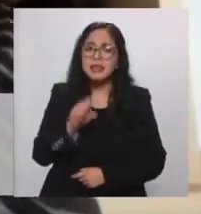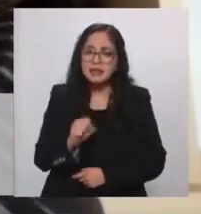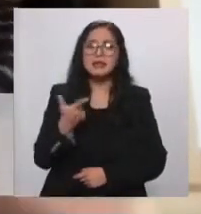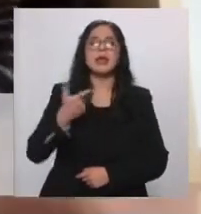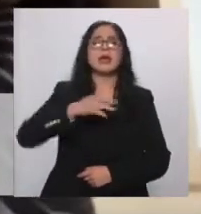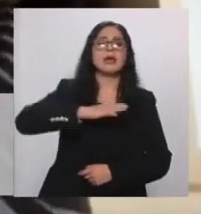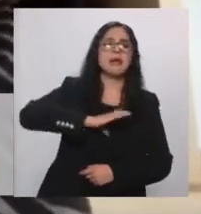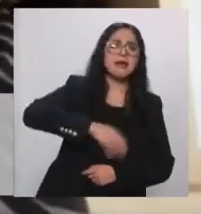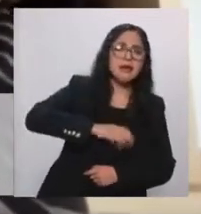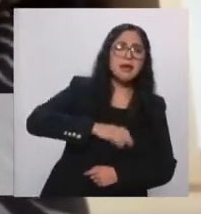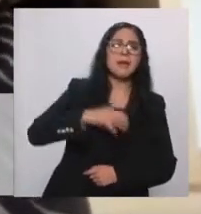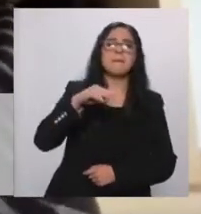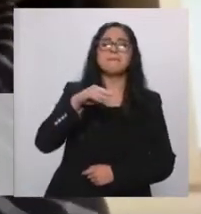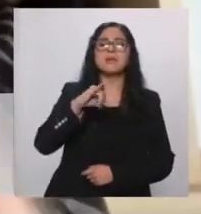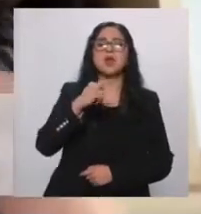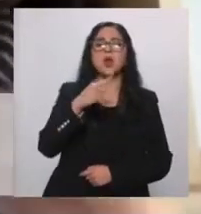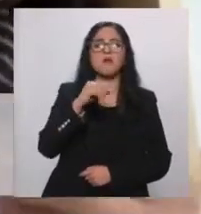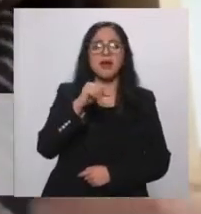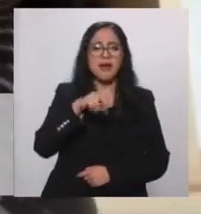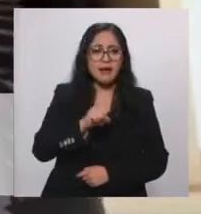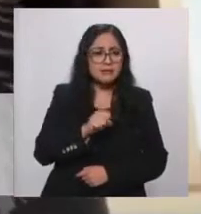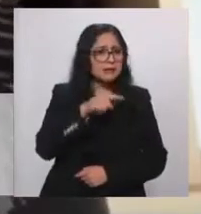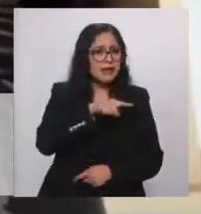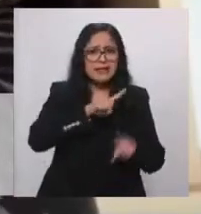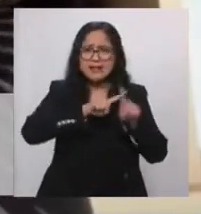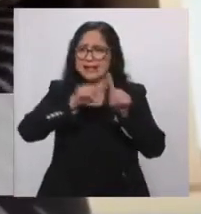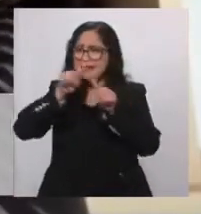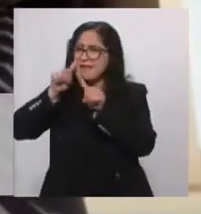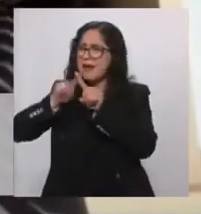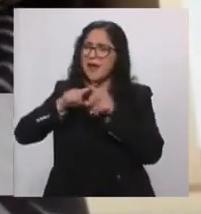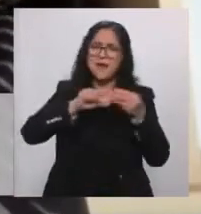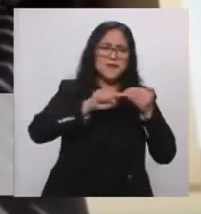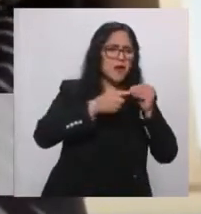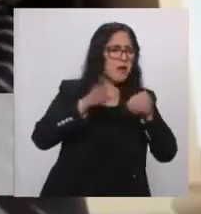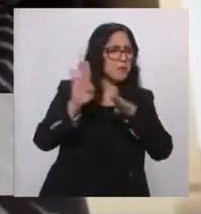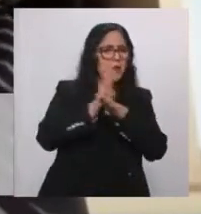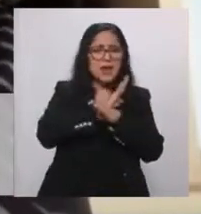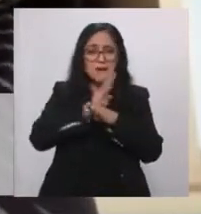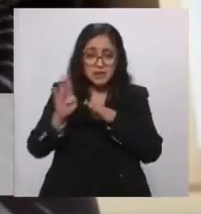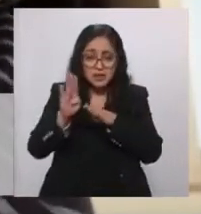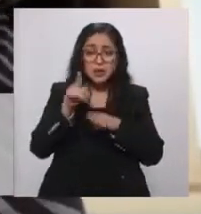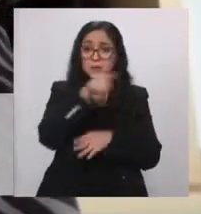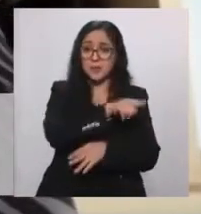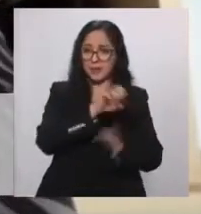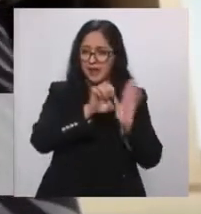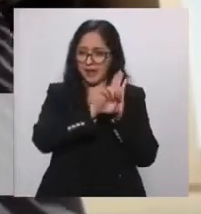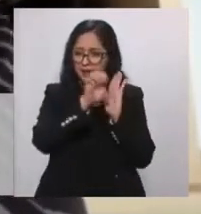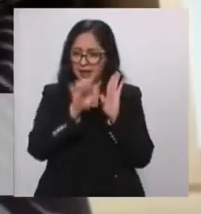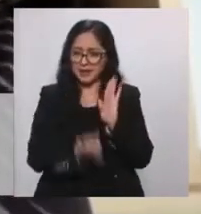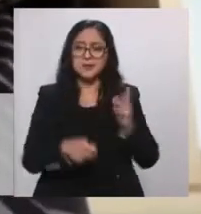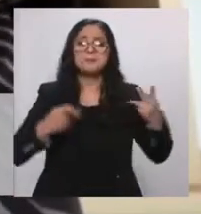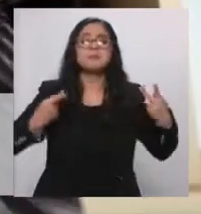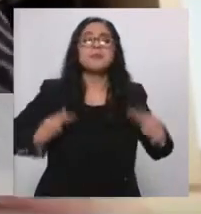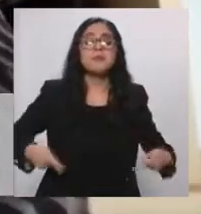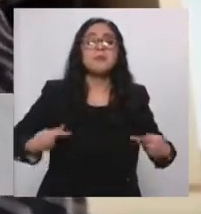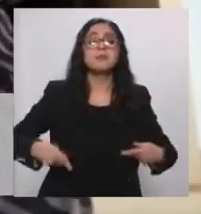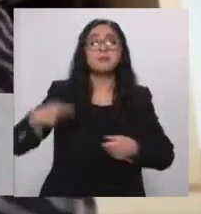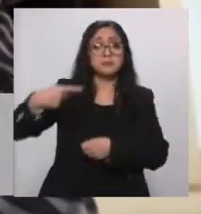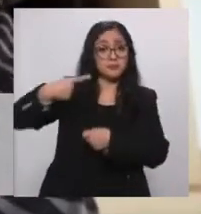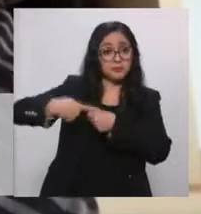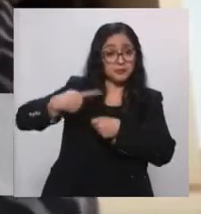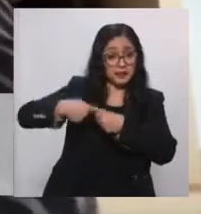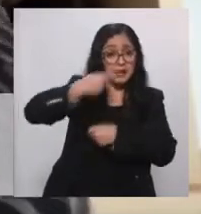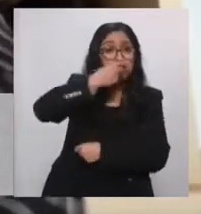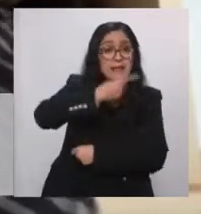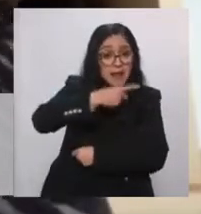Entonces, son un estuche de monerías, son aptos para las personas que viven con diabetes, eso es importante mencionar. Y